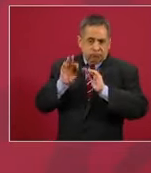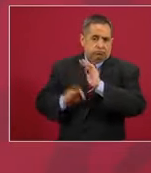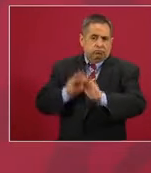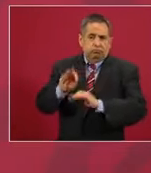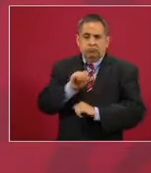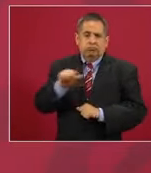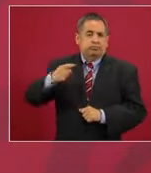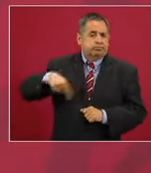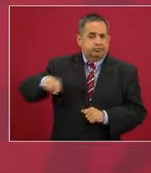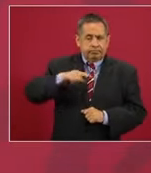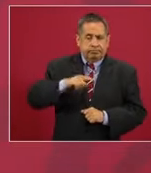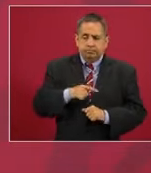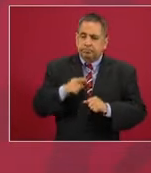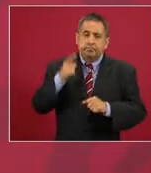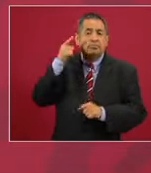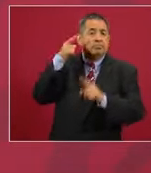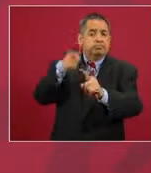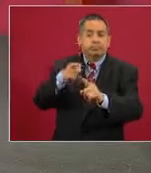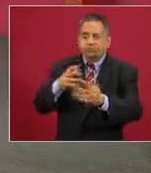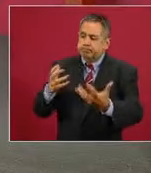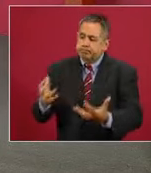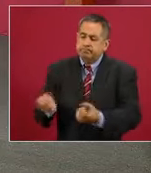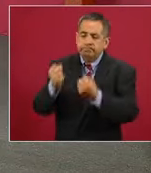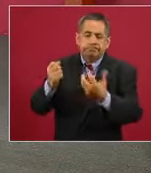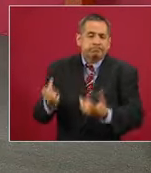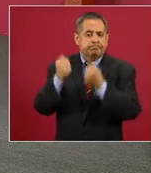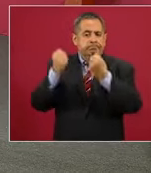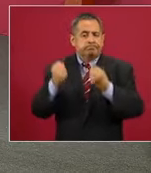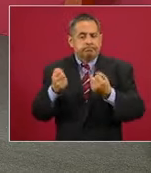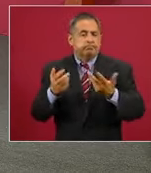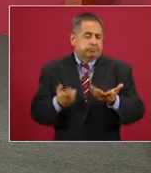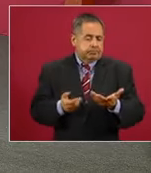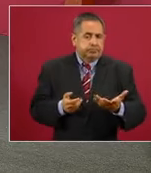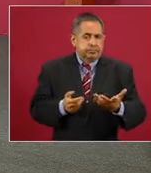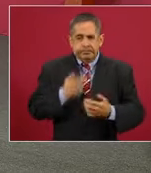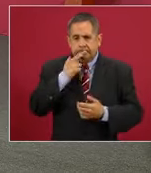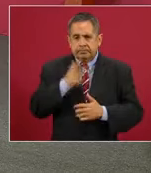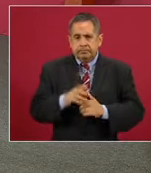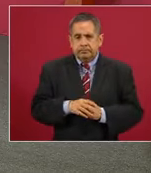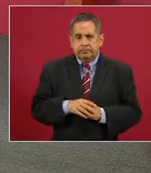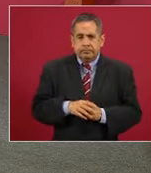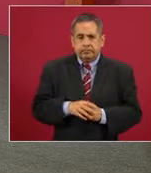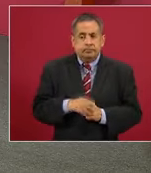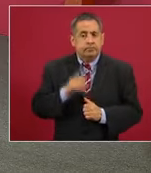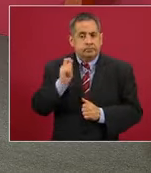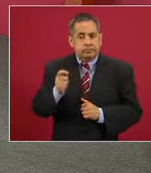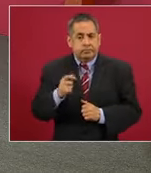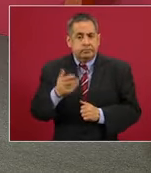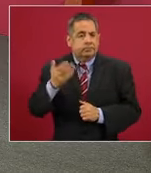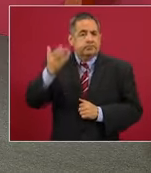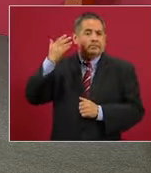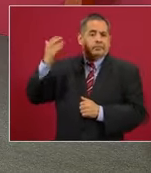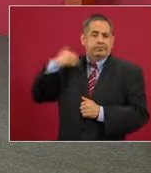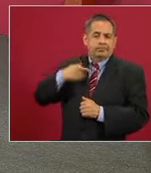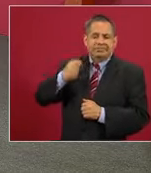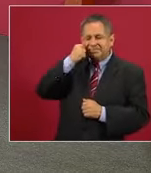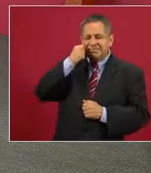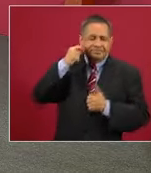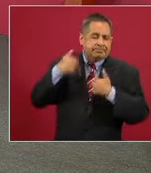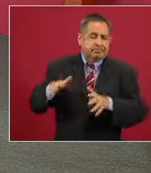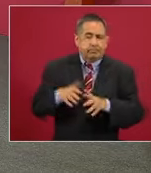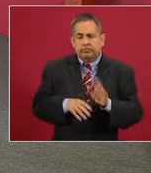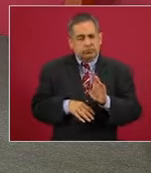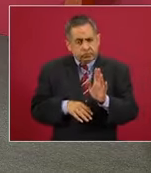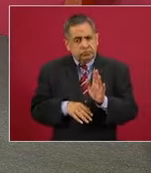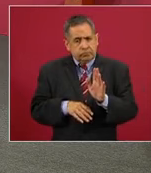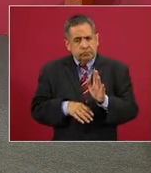y salvar vidas, no quiere decir que antes no se hacía.